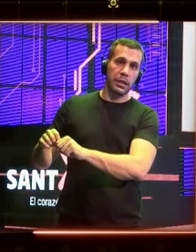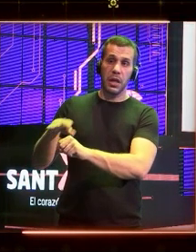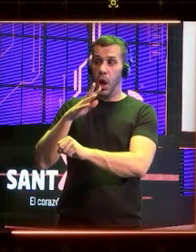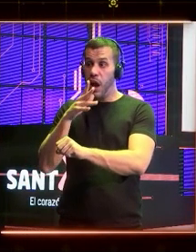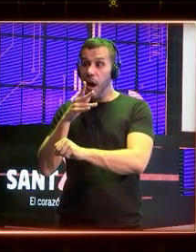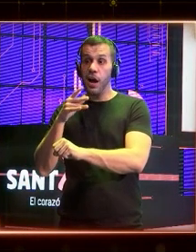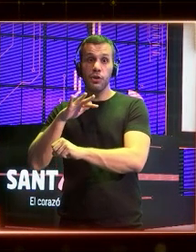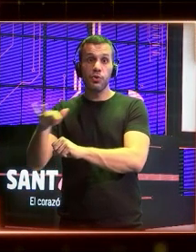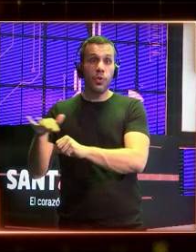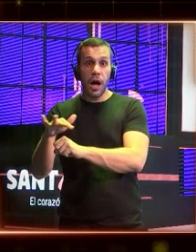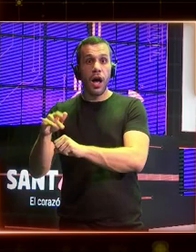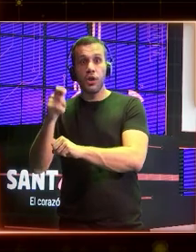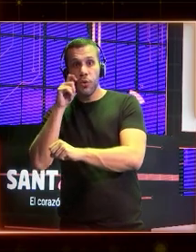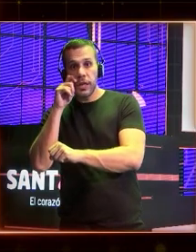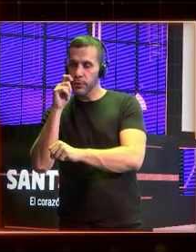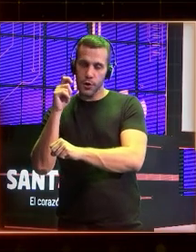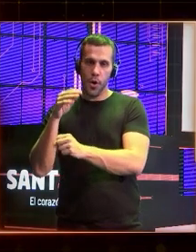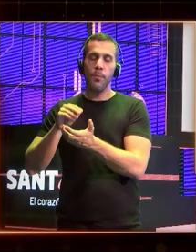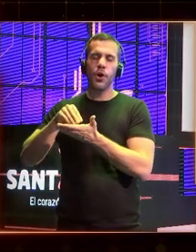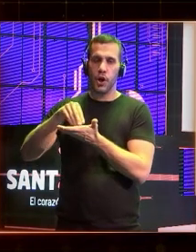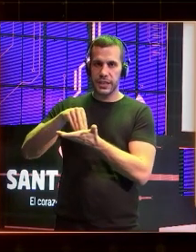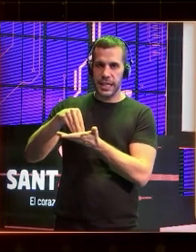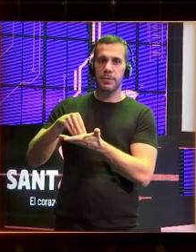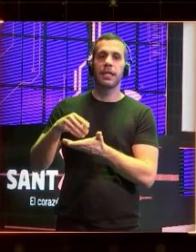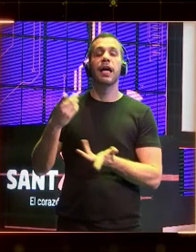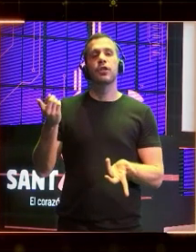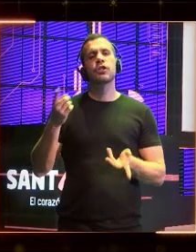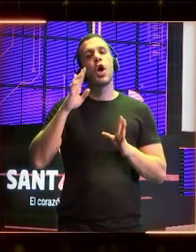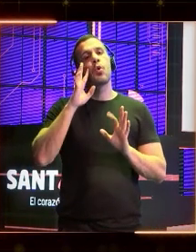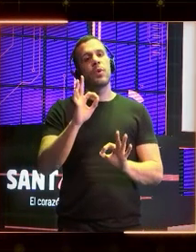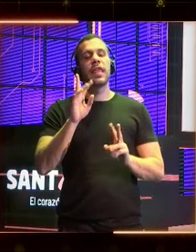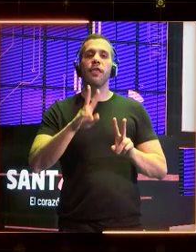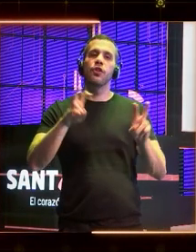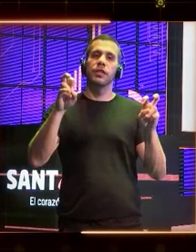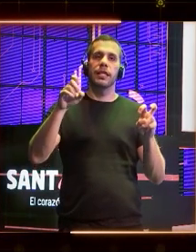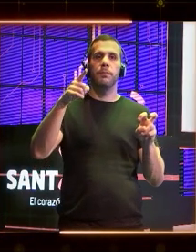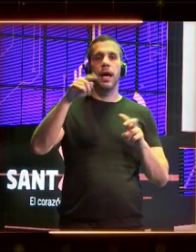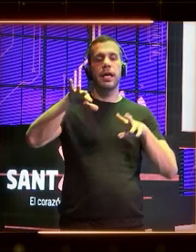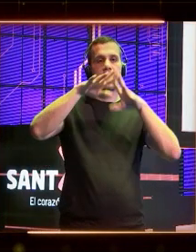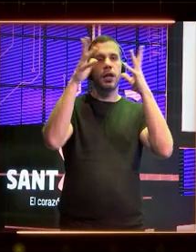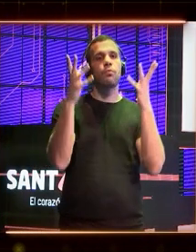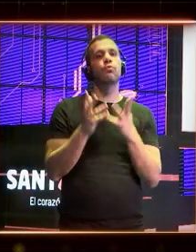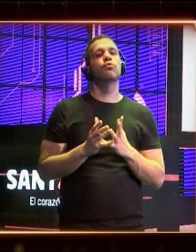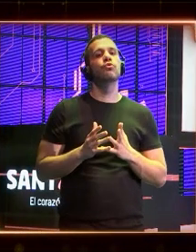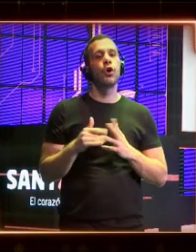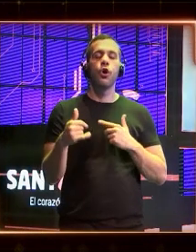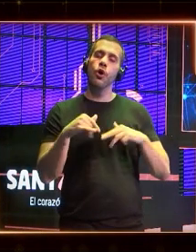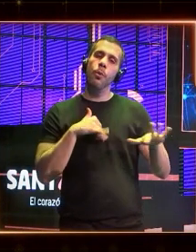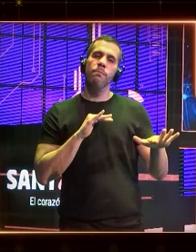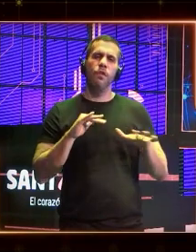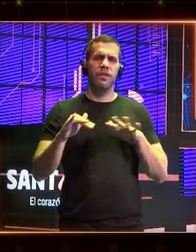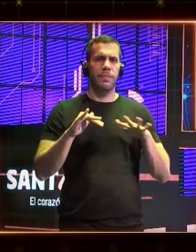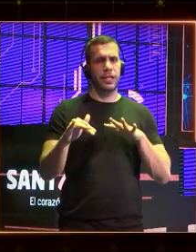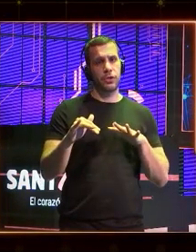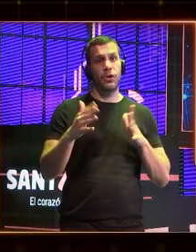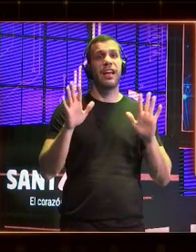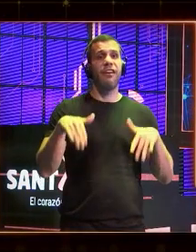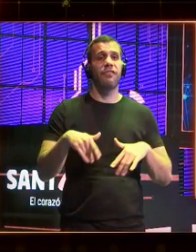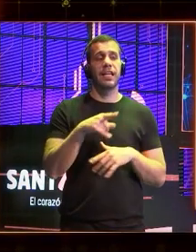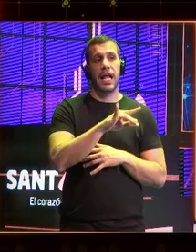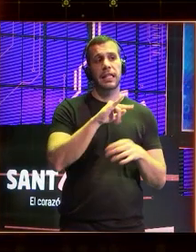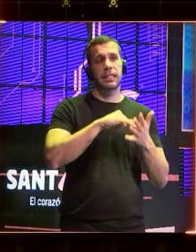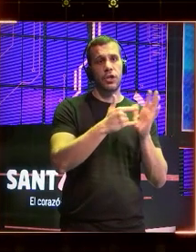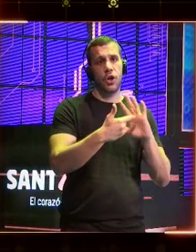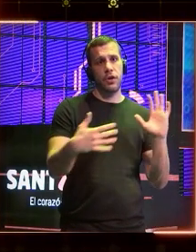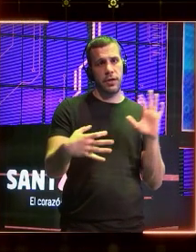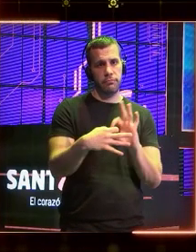turismo, es por los chips. Por lo tanto, cuidado con todas las dinámicas mundiales que tiene como relación o como implicación esta tecnología. Por lo